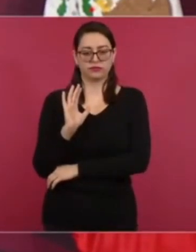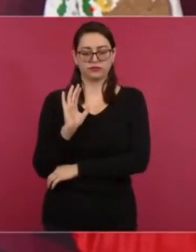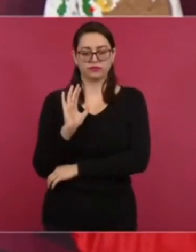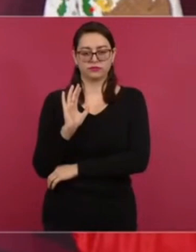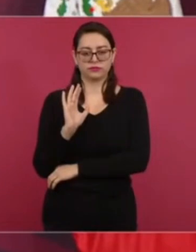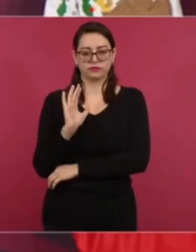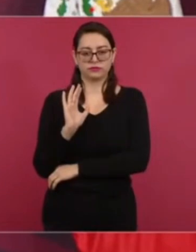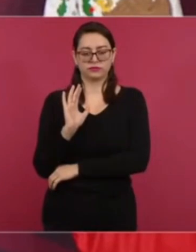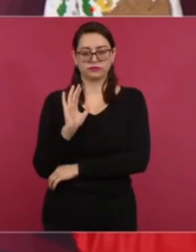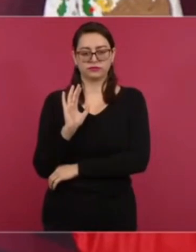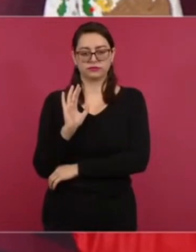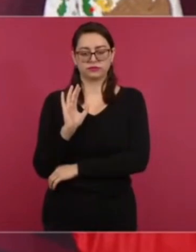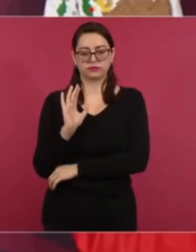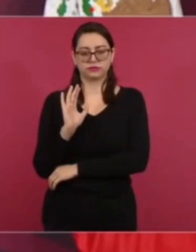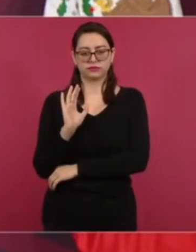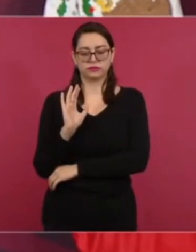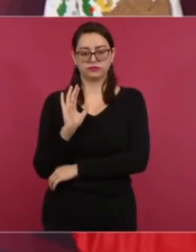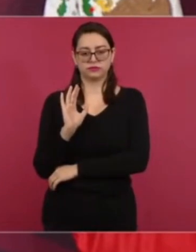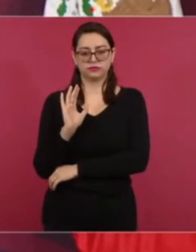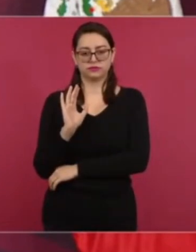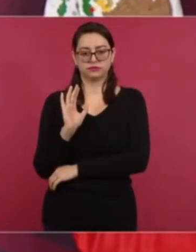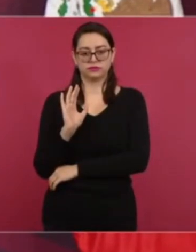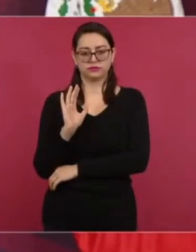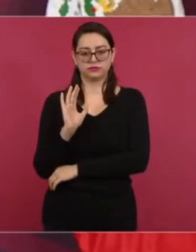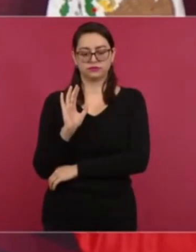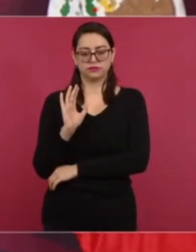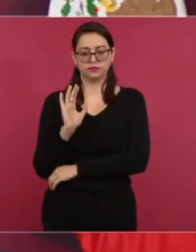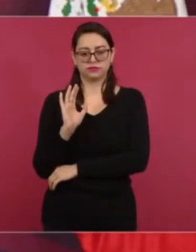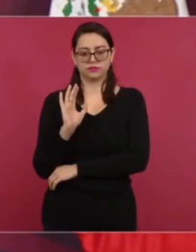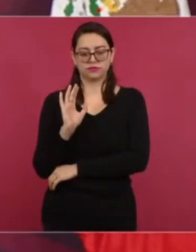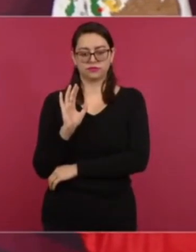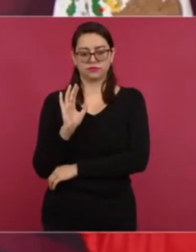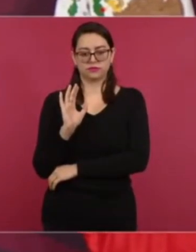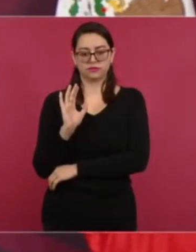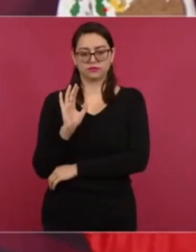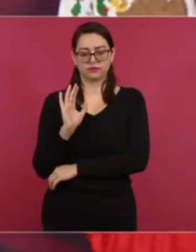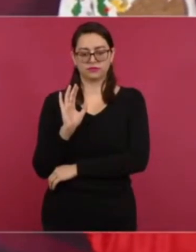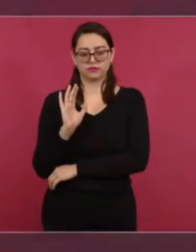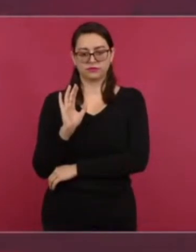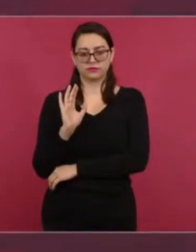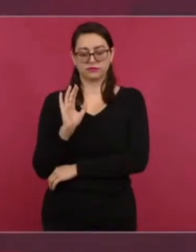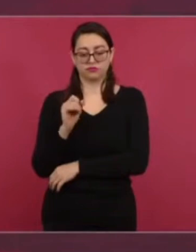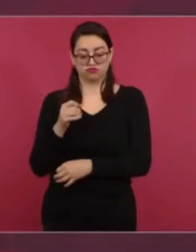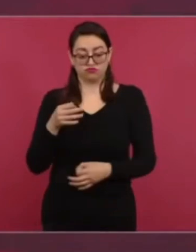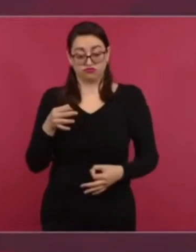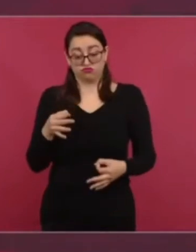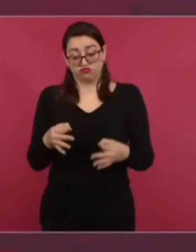utilizan como excusa muchos jueces